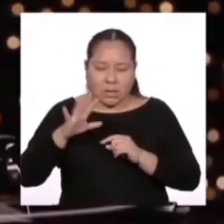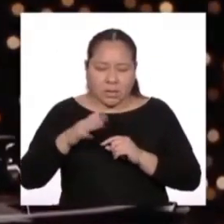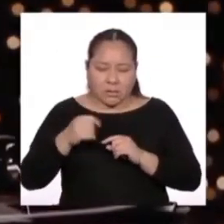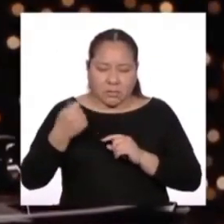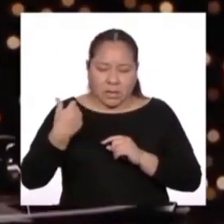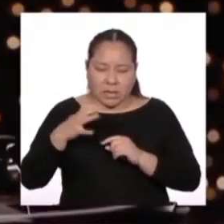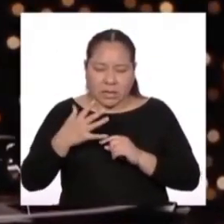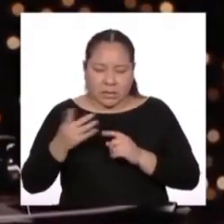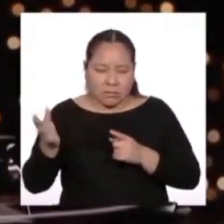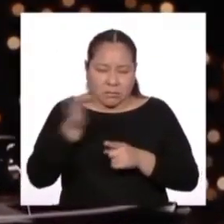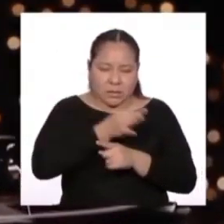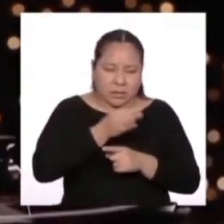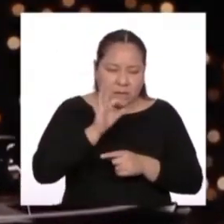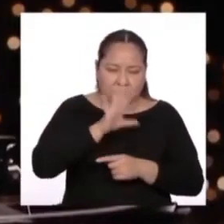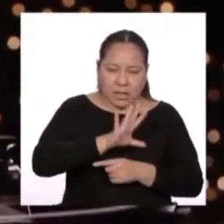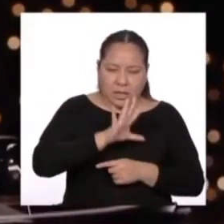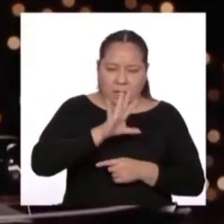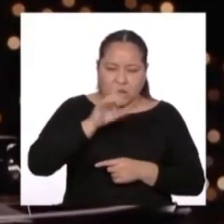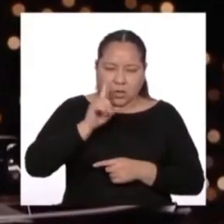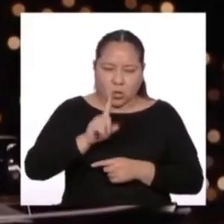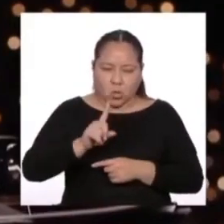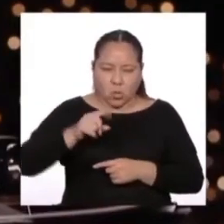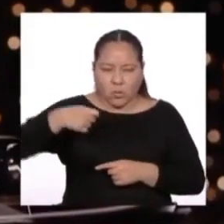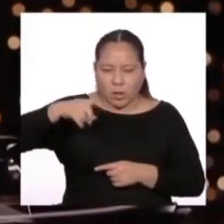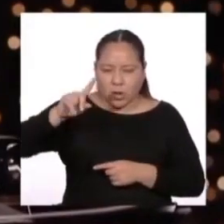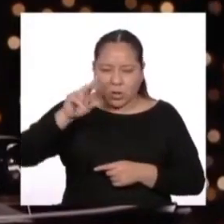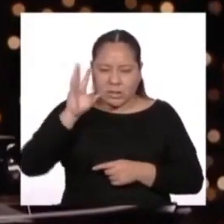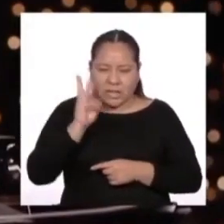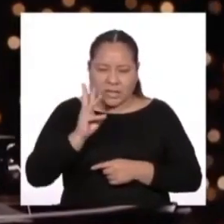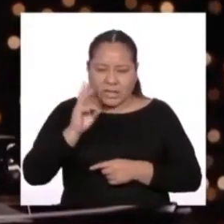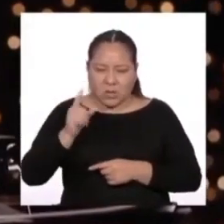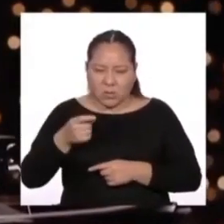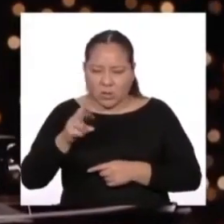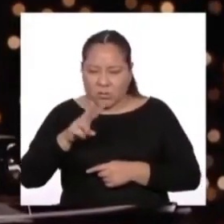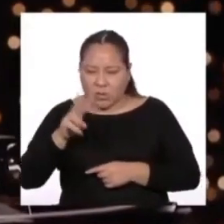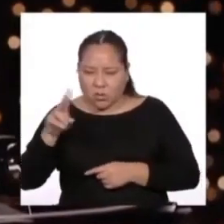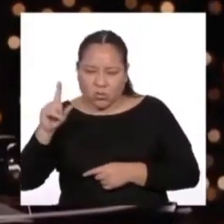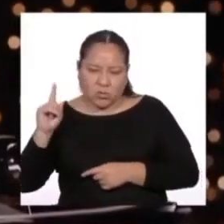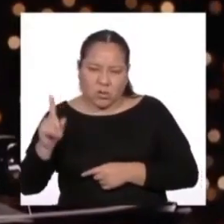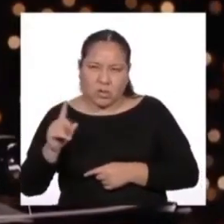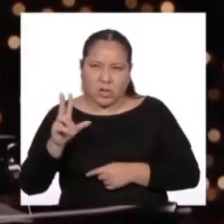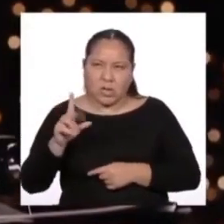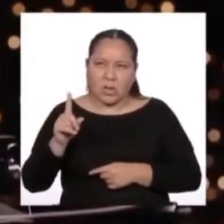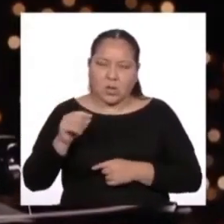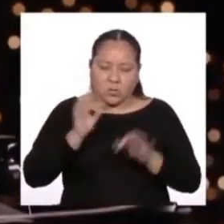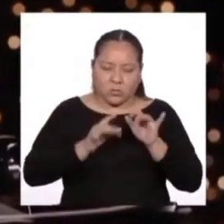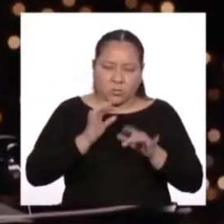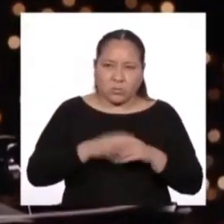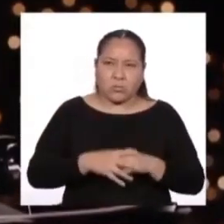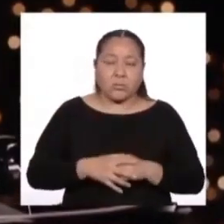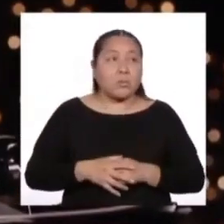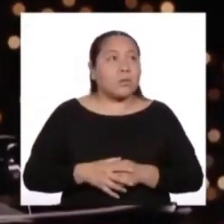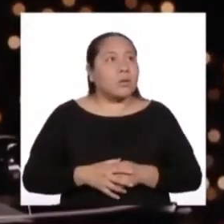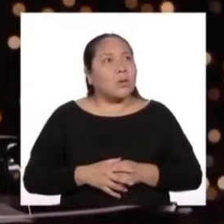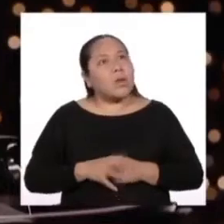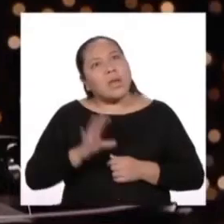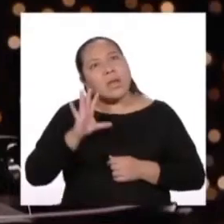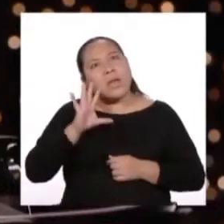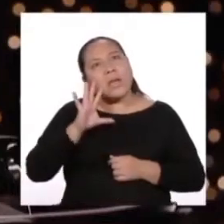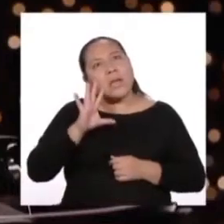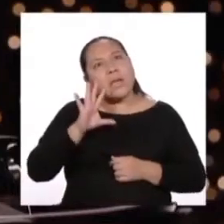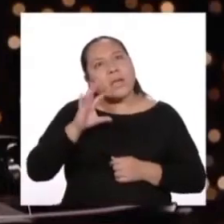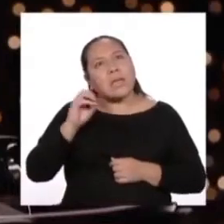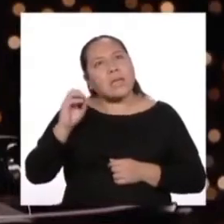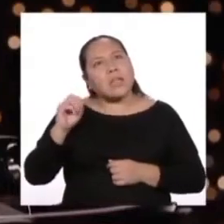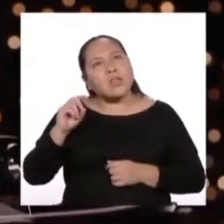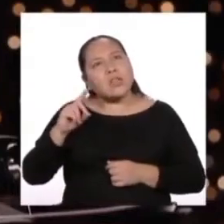quince más lo anterior. Quinientos un millones seiscientos veintidós mil setecientos treinta y uno. ¿Quinientos millones de qué? De las